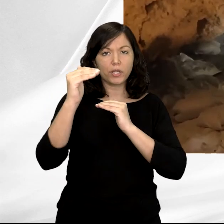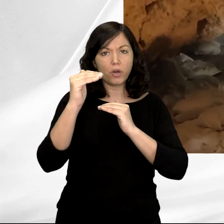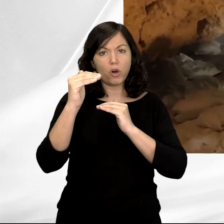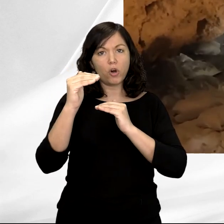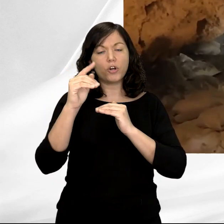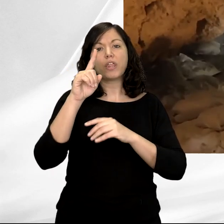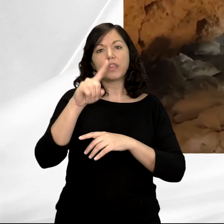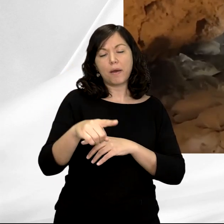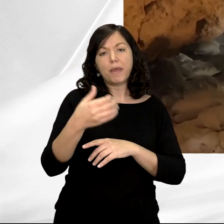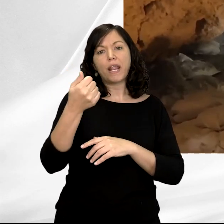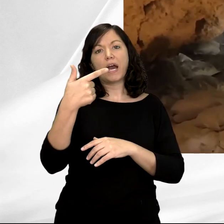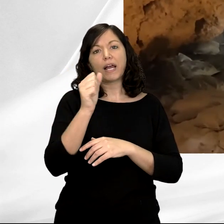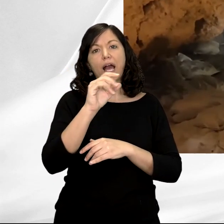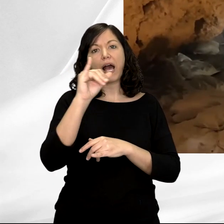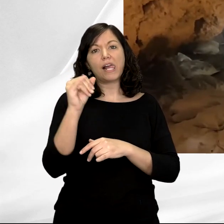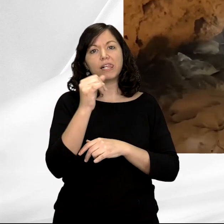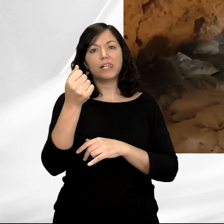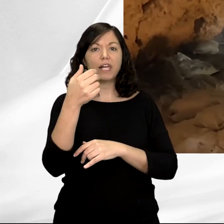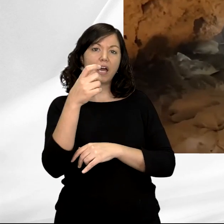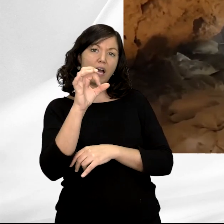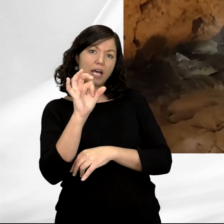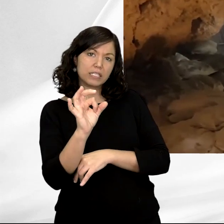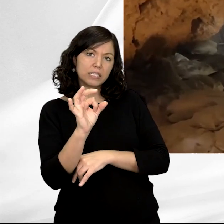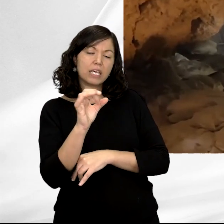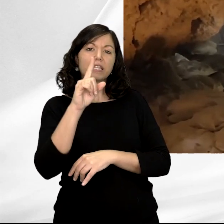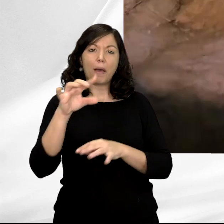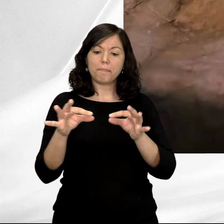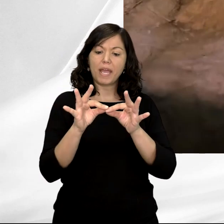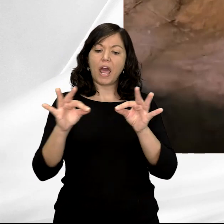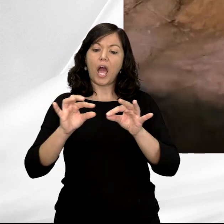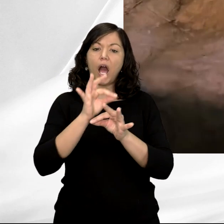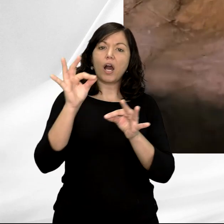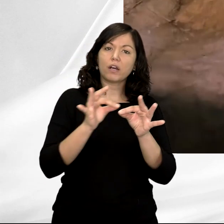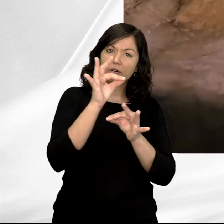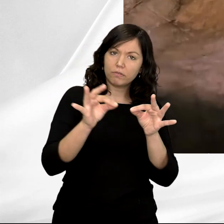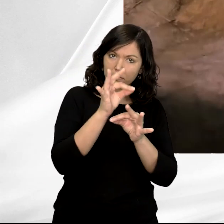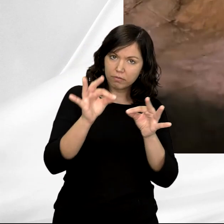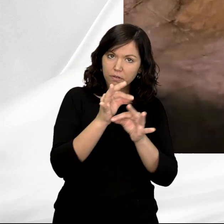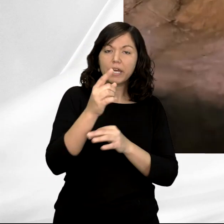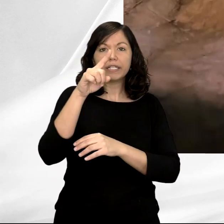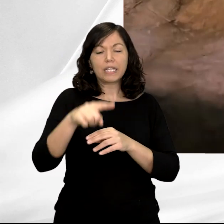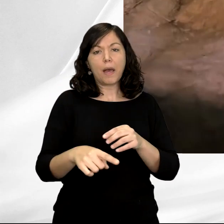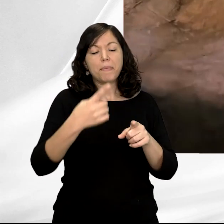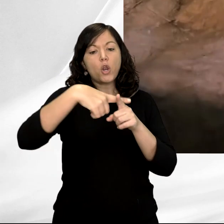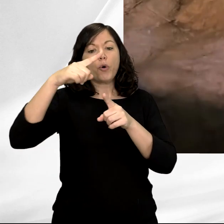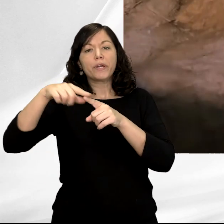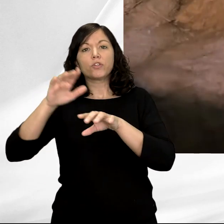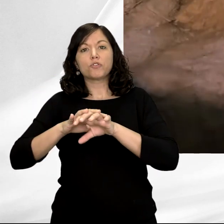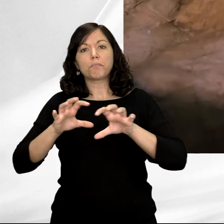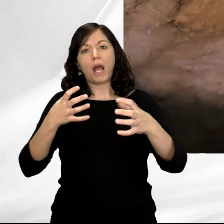numerosas azagallas de diversa tipología, encontraríamos agujas de coser, y también aparecen objetos de adorno.